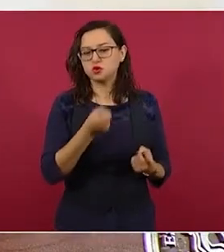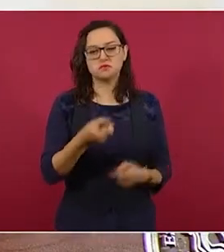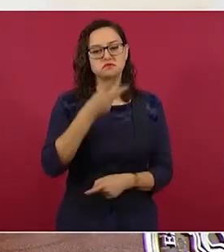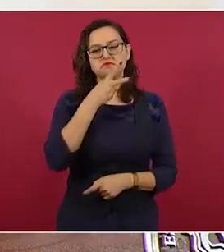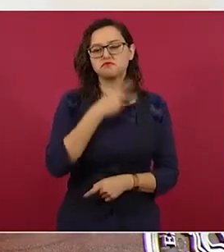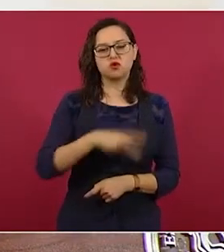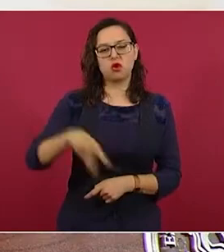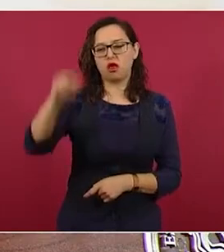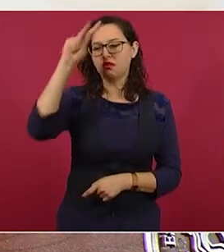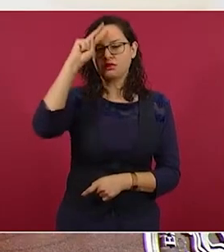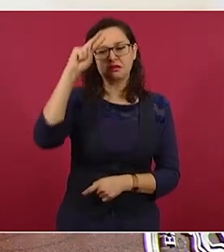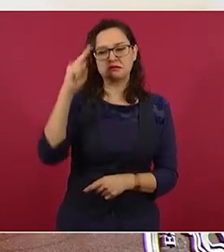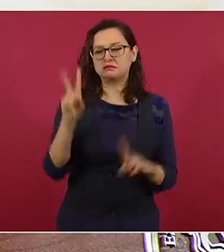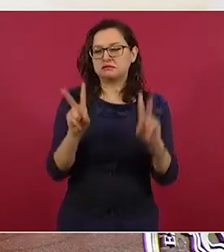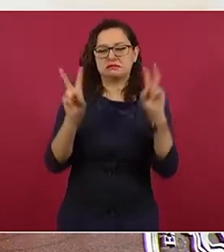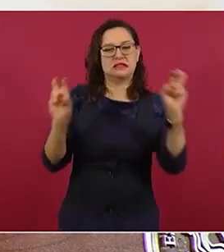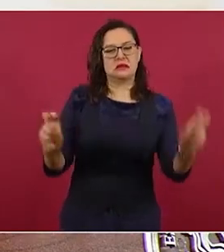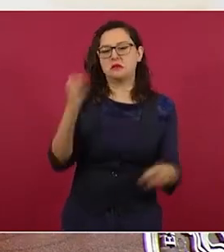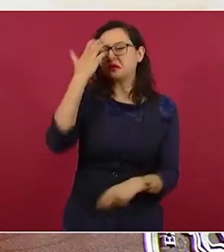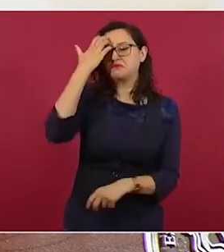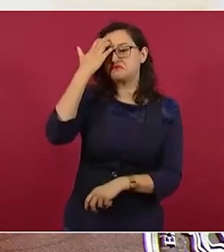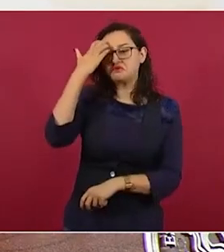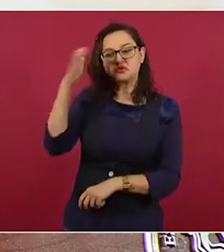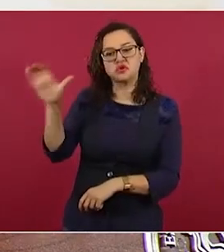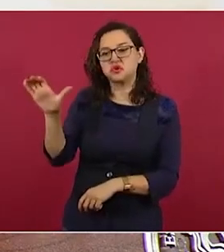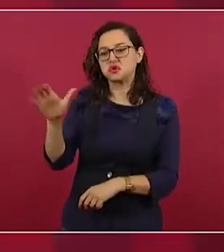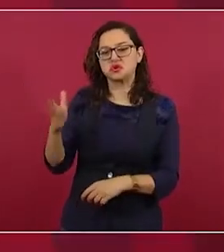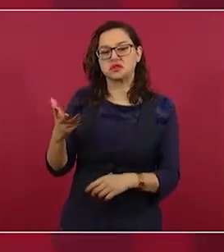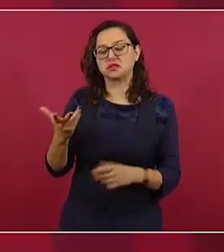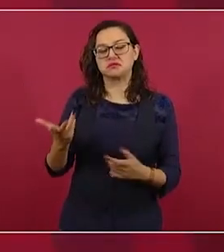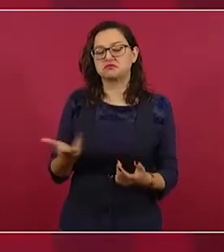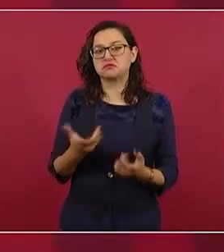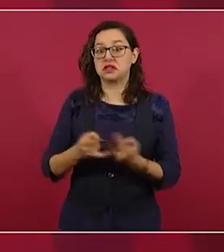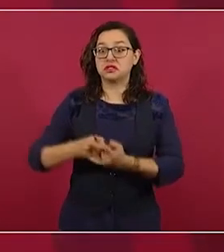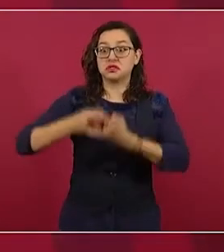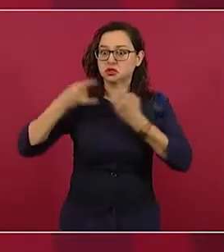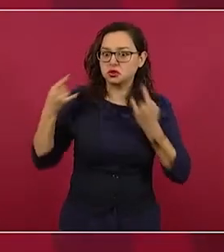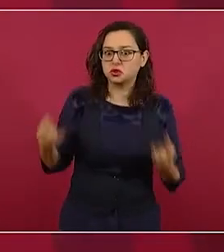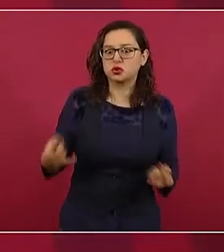asunto, un desconocimiento de la historia